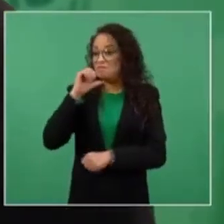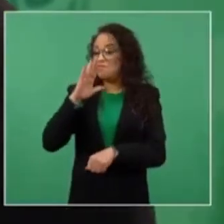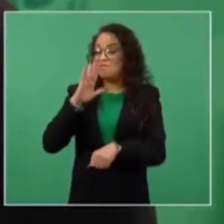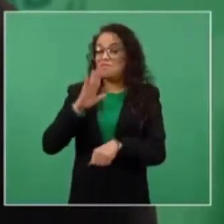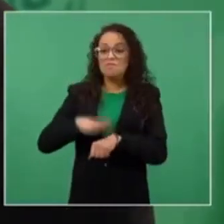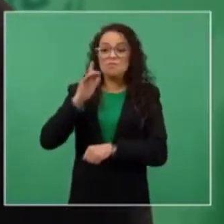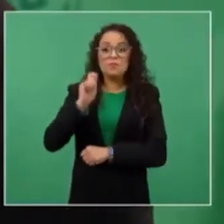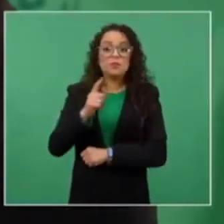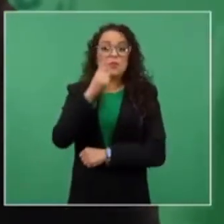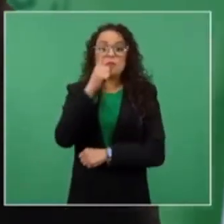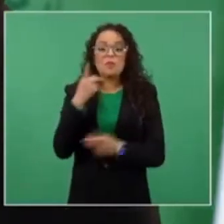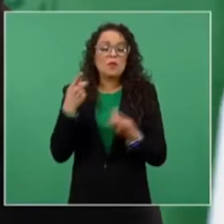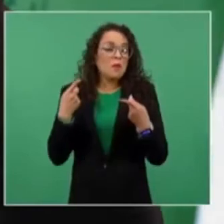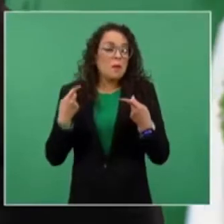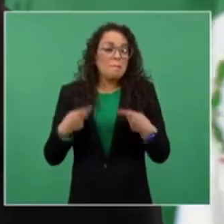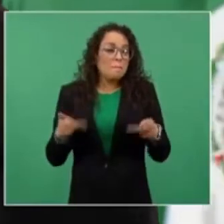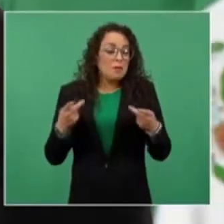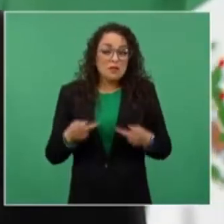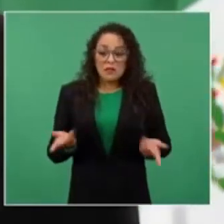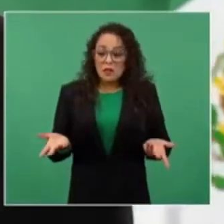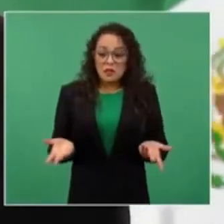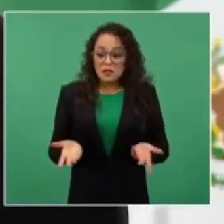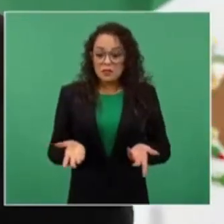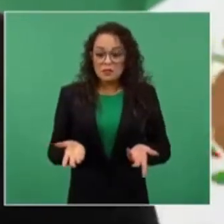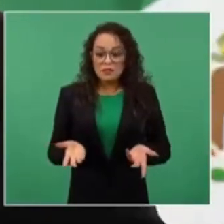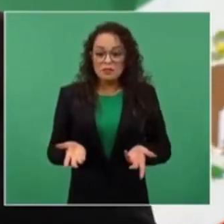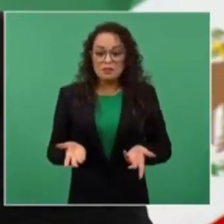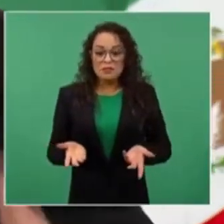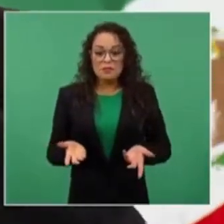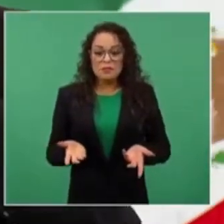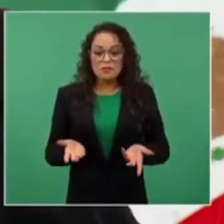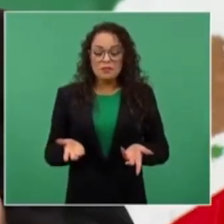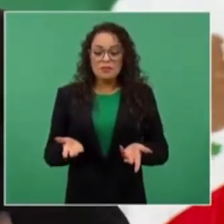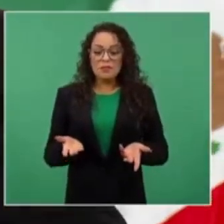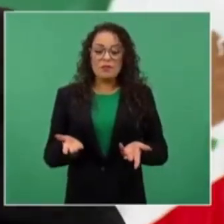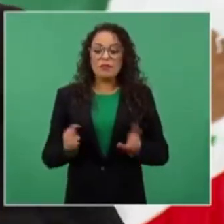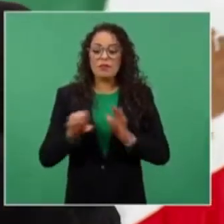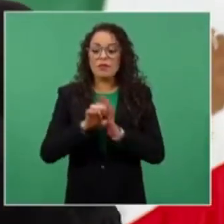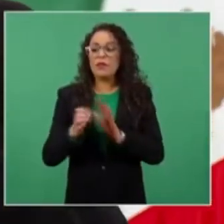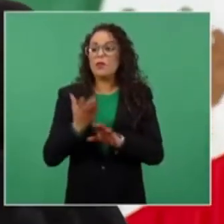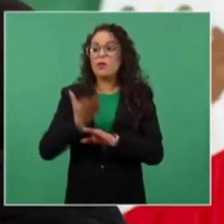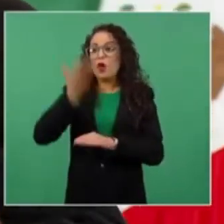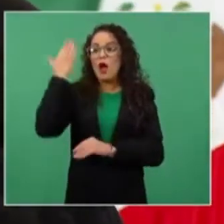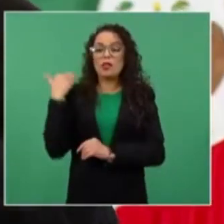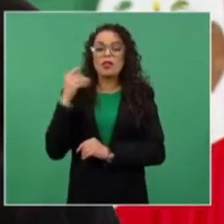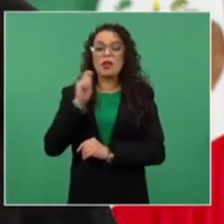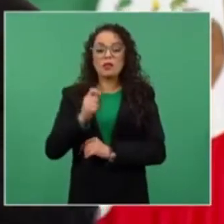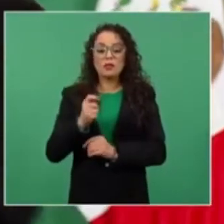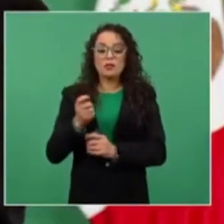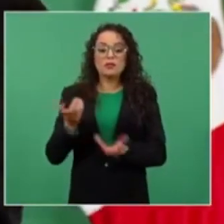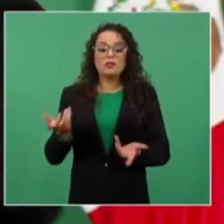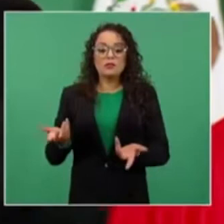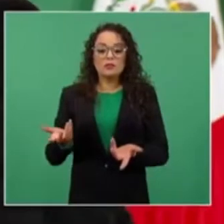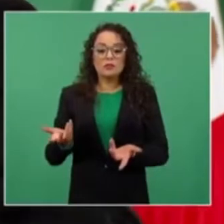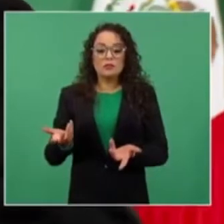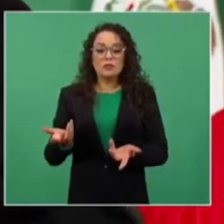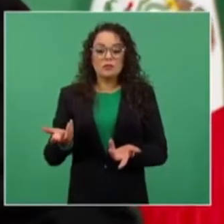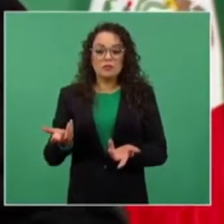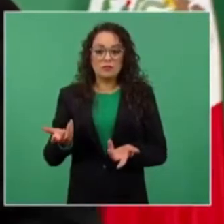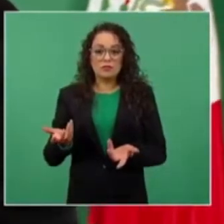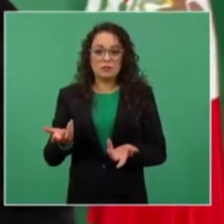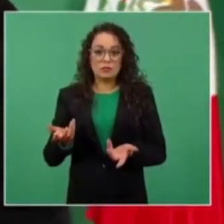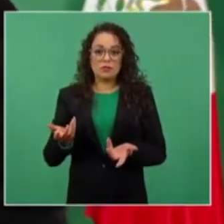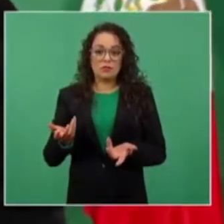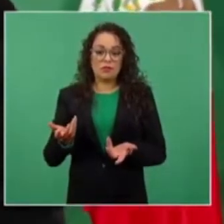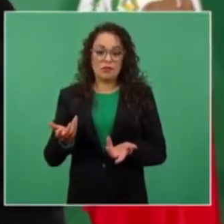persona como los fabricaban antes con los medios de información